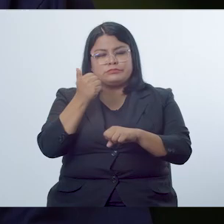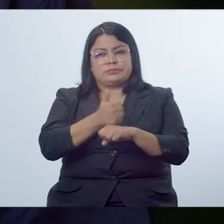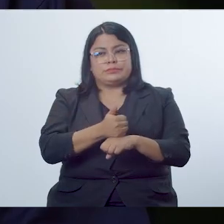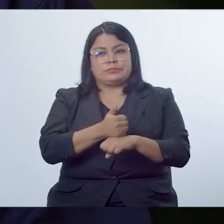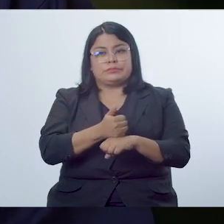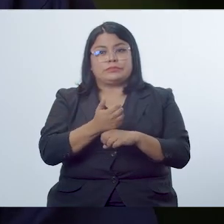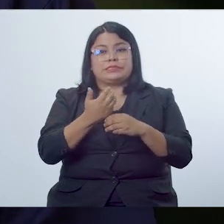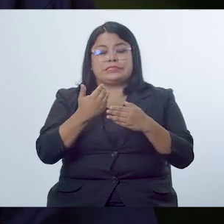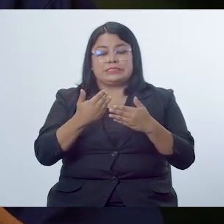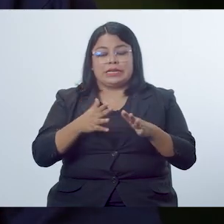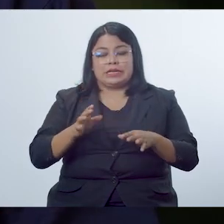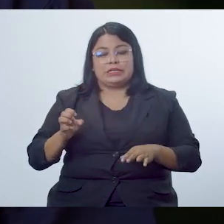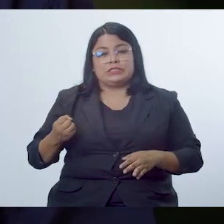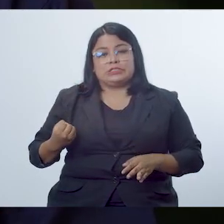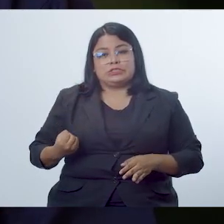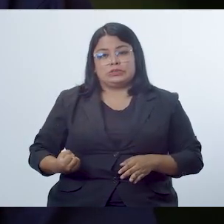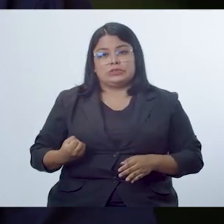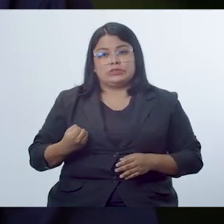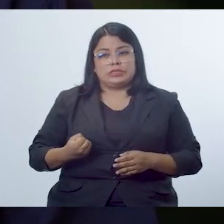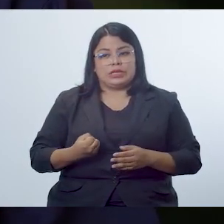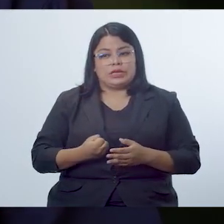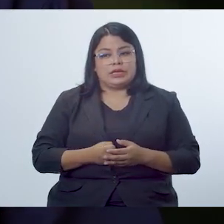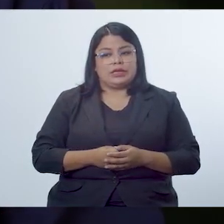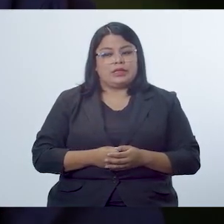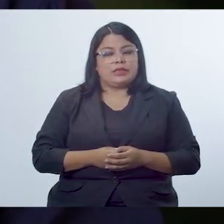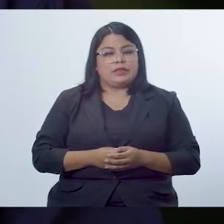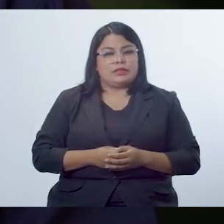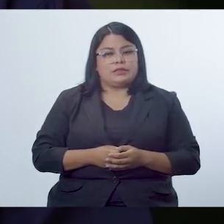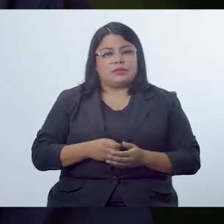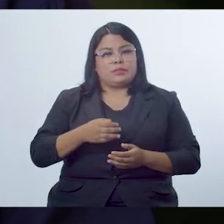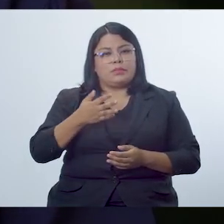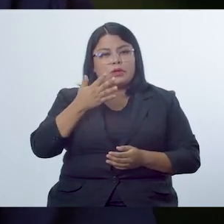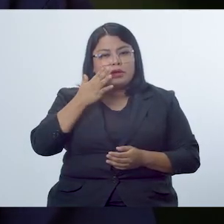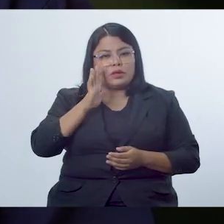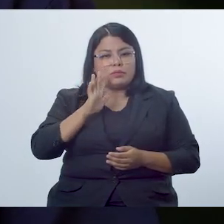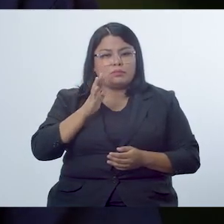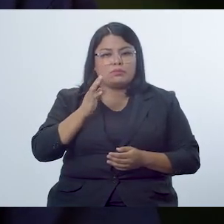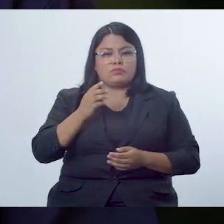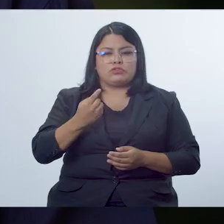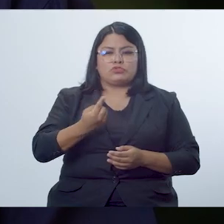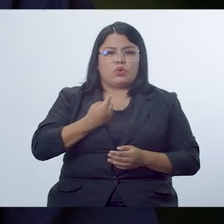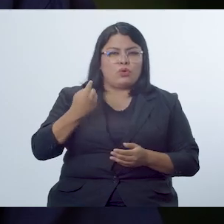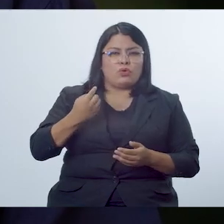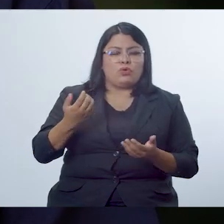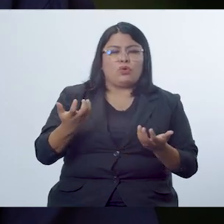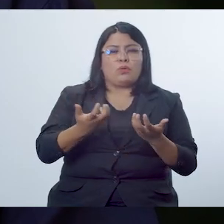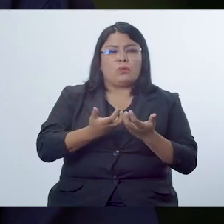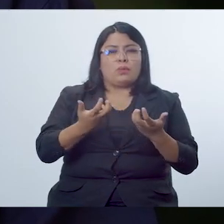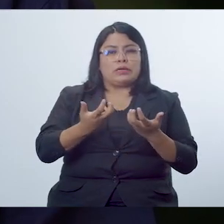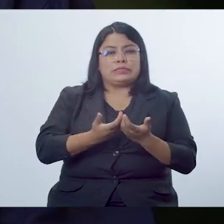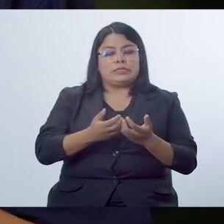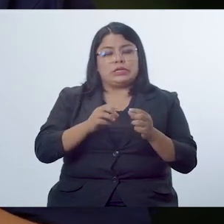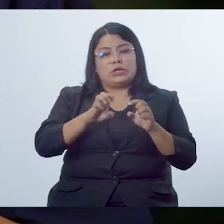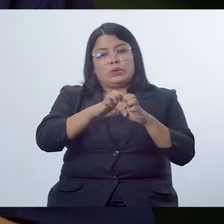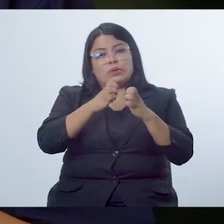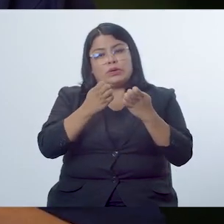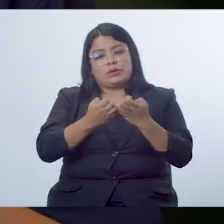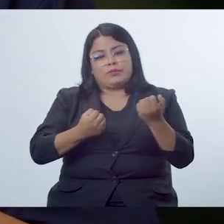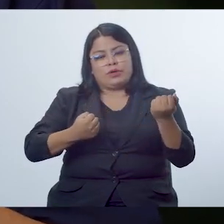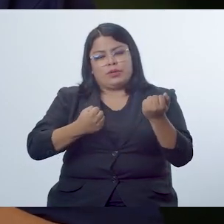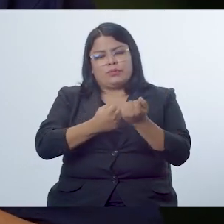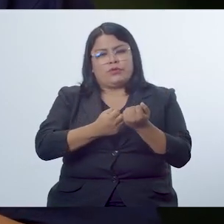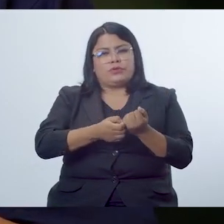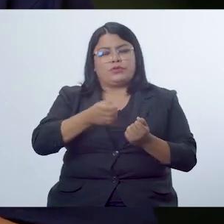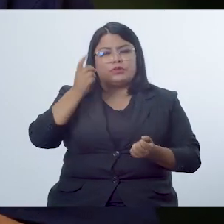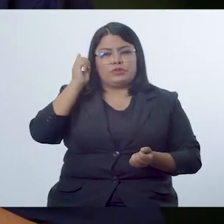en la consolidación, ya el estudiante, digamos, en una actividad individual, en pares o en equipo, y con un